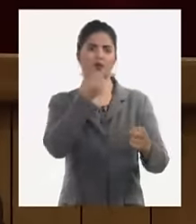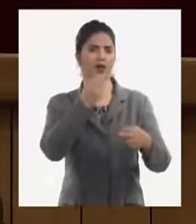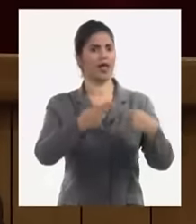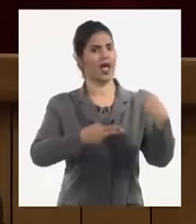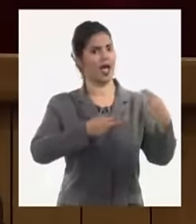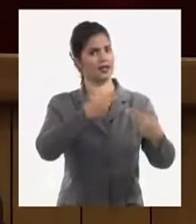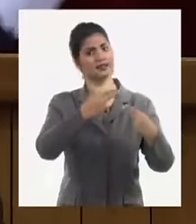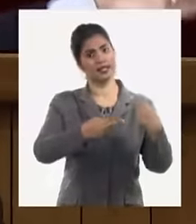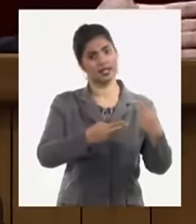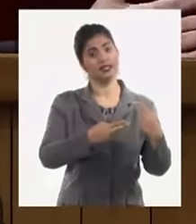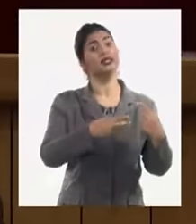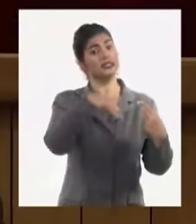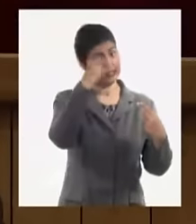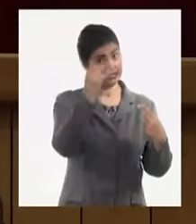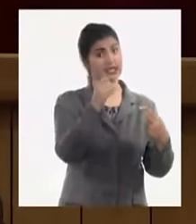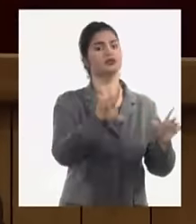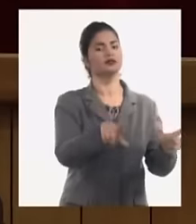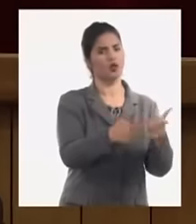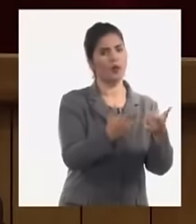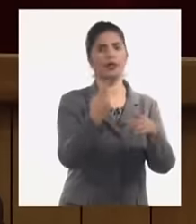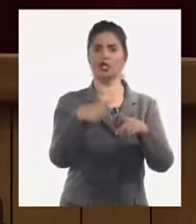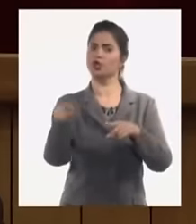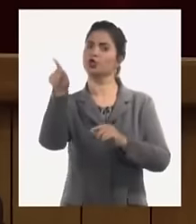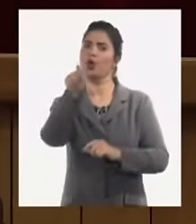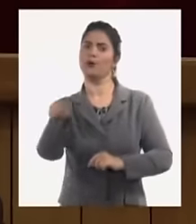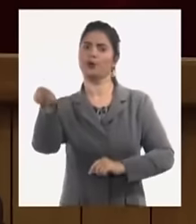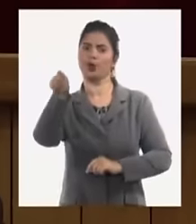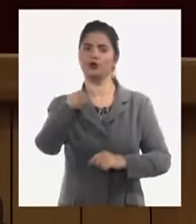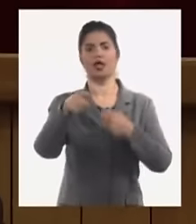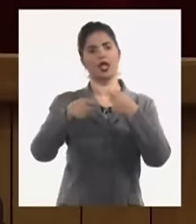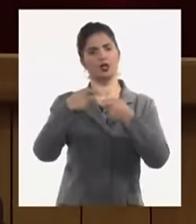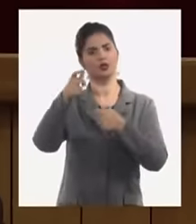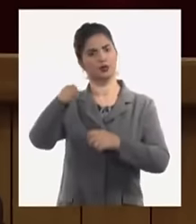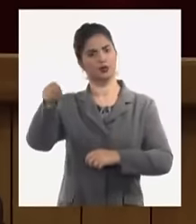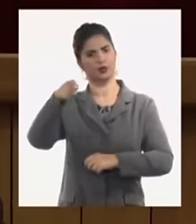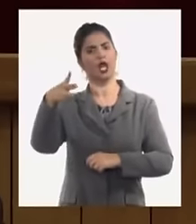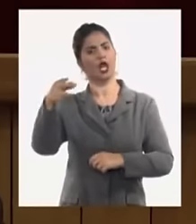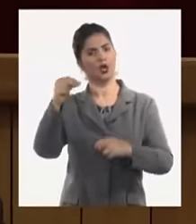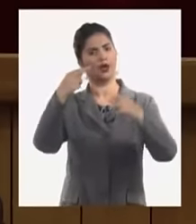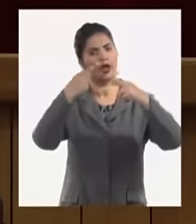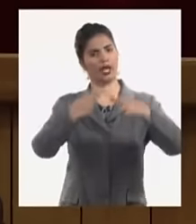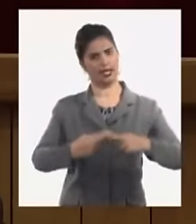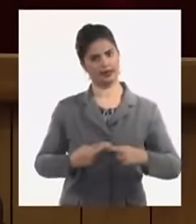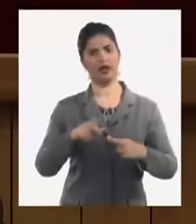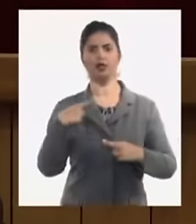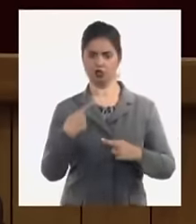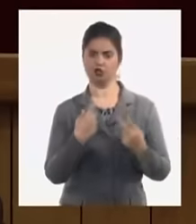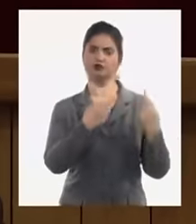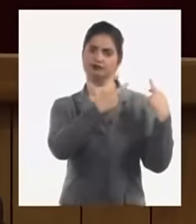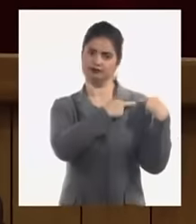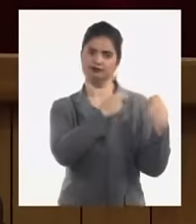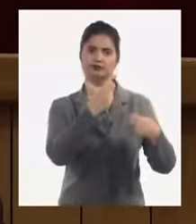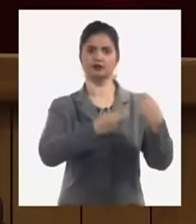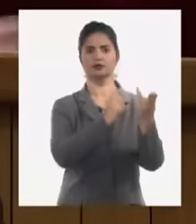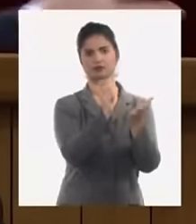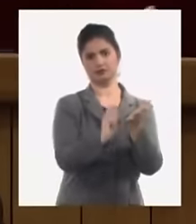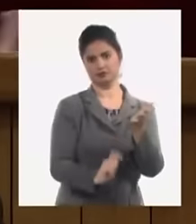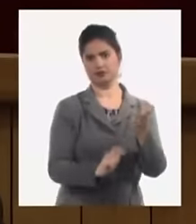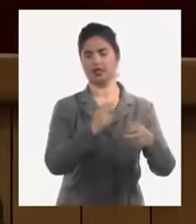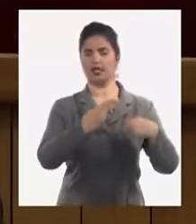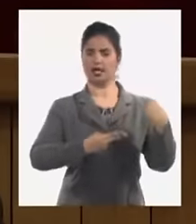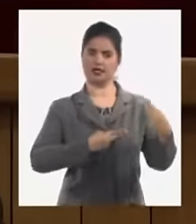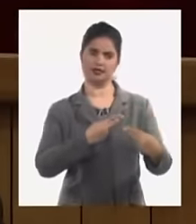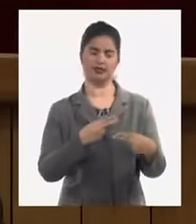prohibidas y a partir de ello se puede hacer las propuestas de eso en las normas nosotros vamos a corregir